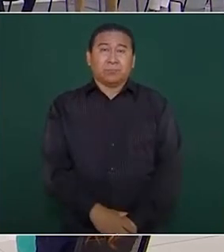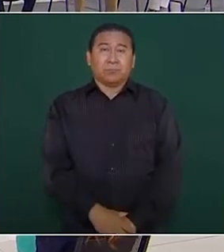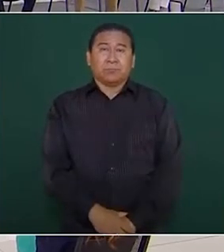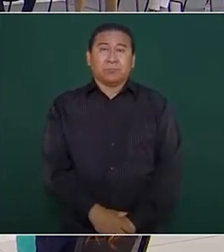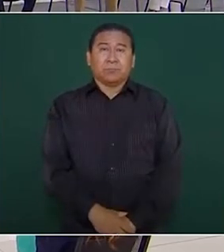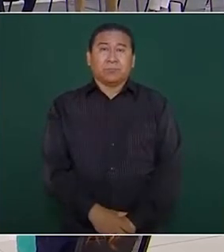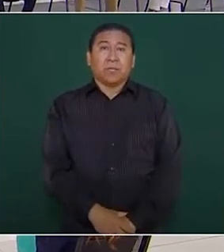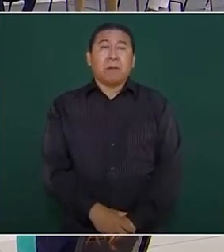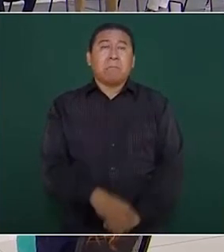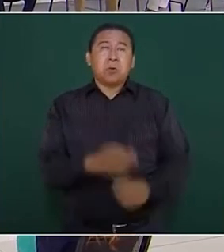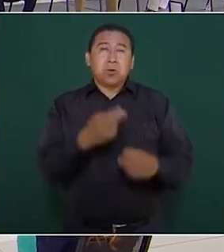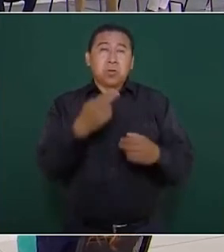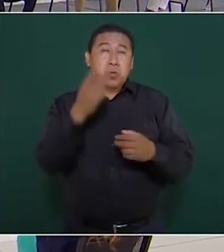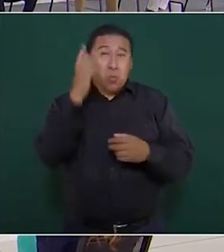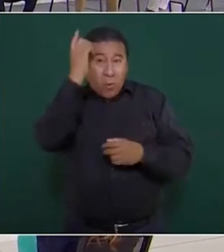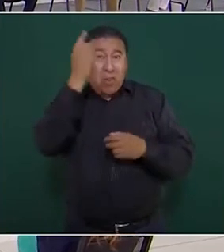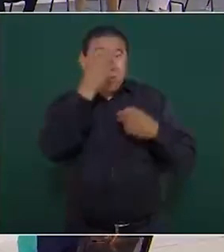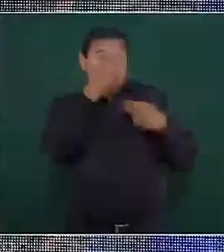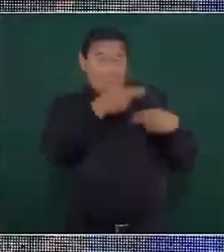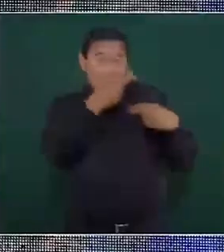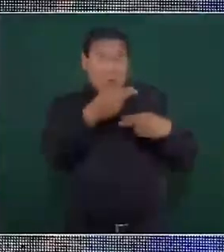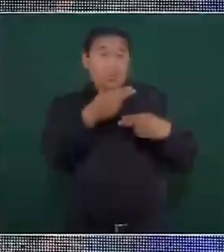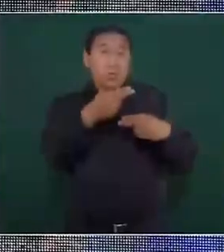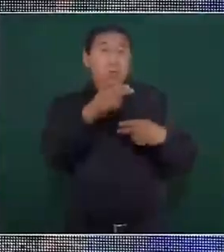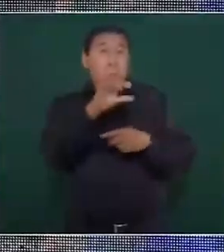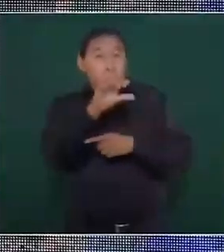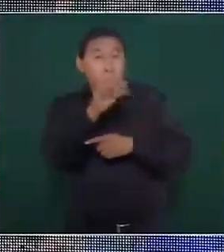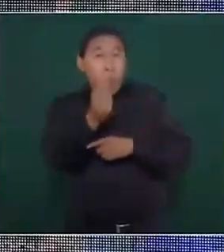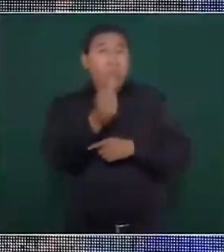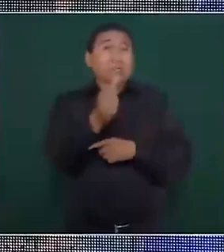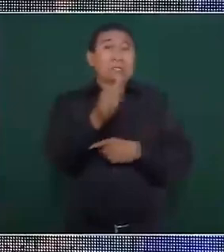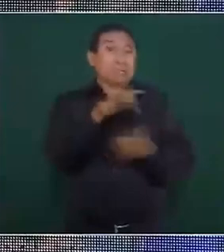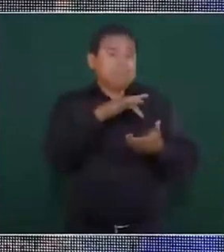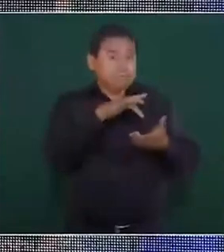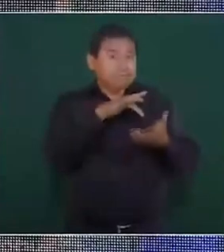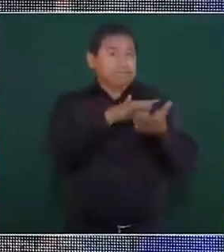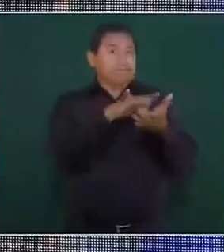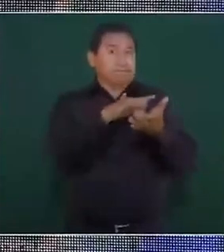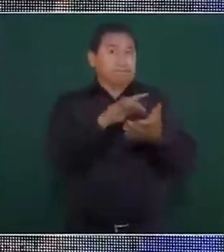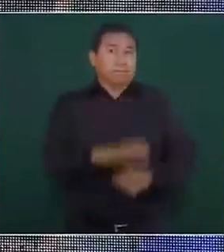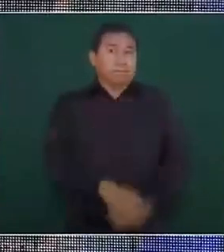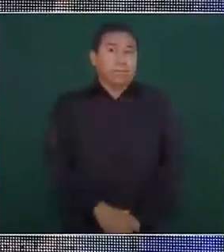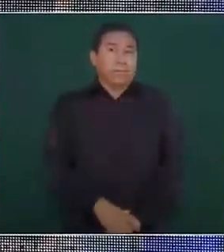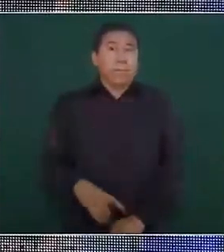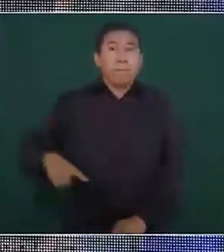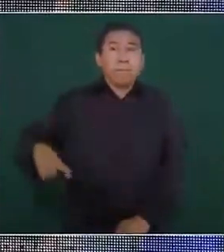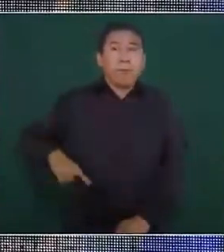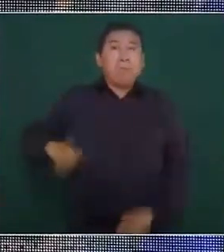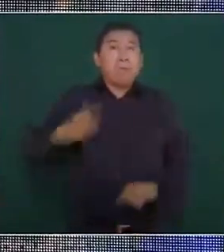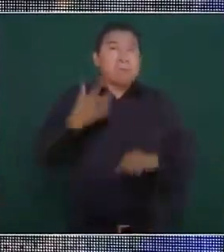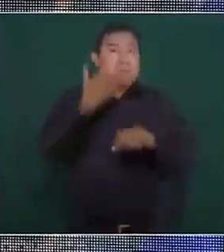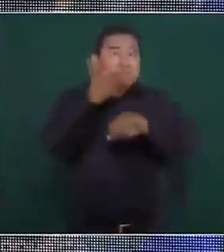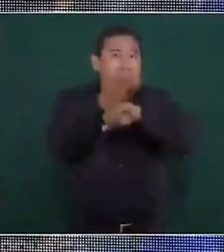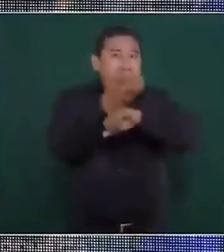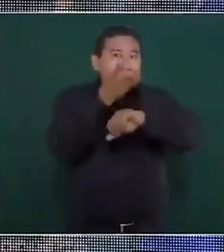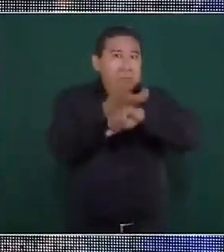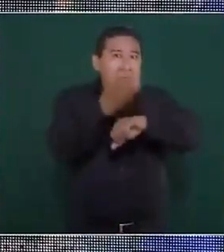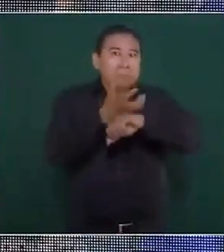empresarios, otras incluso financiadas por el gobierno de Estados Unidos.